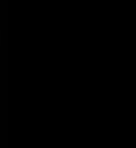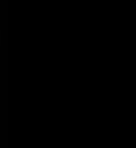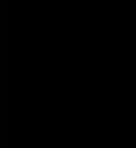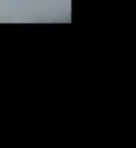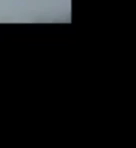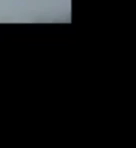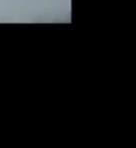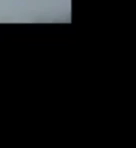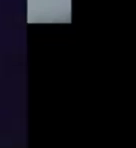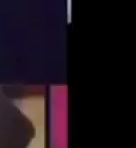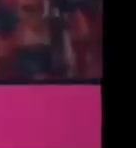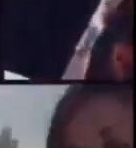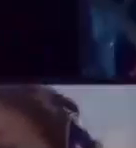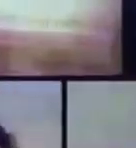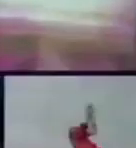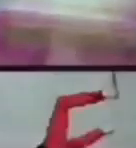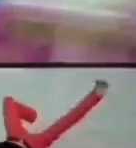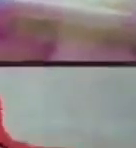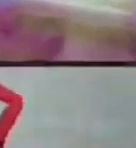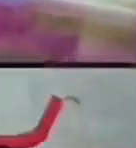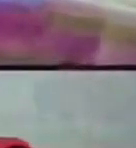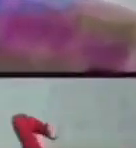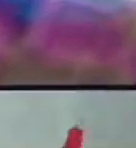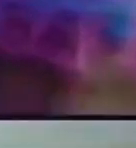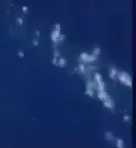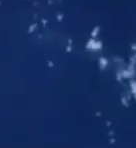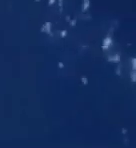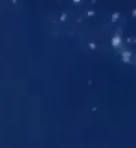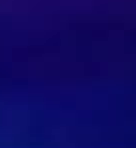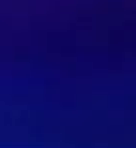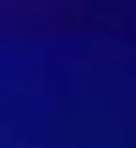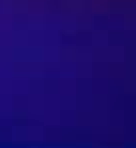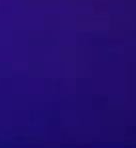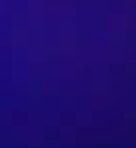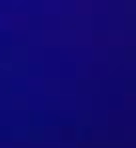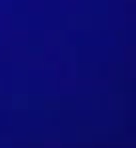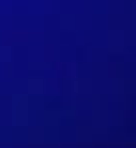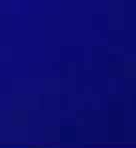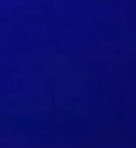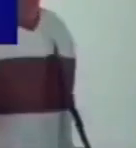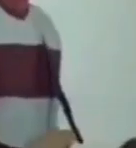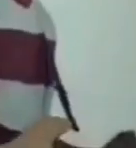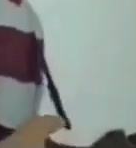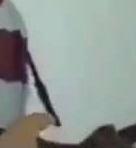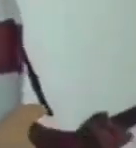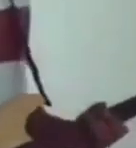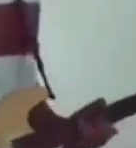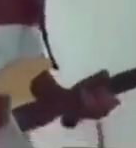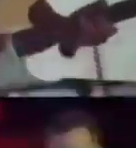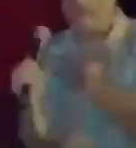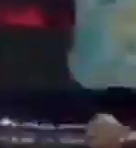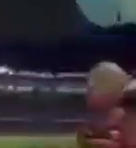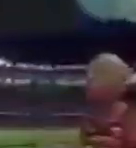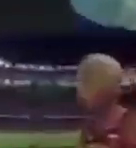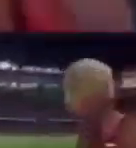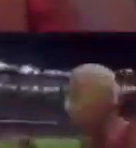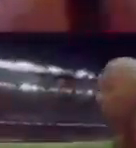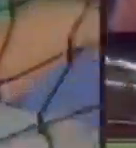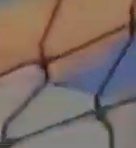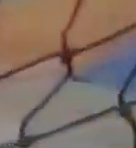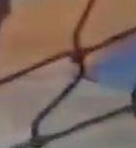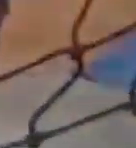Producciones. Información. Innovación. Recreación.